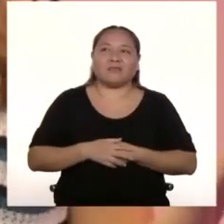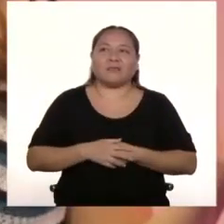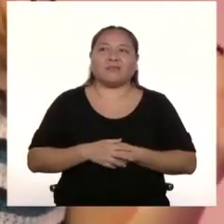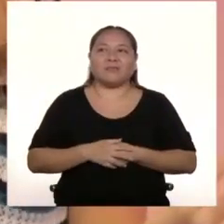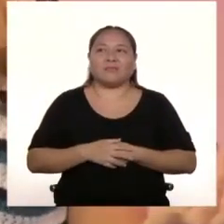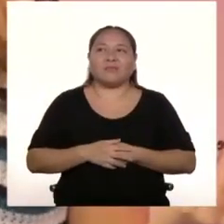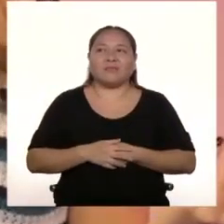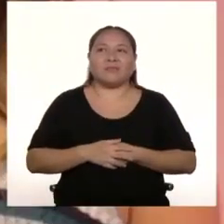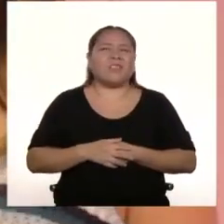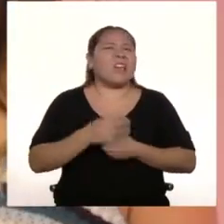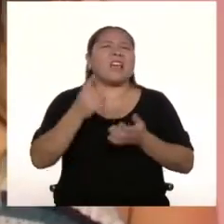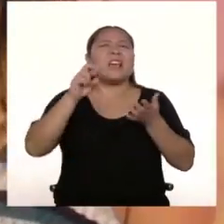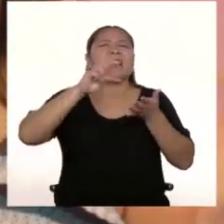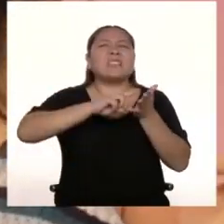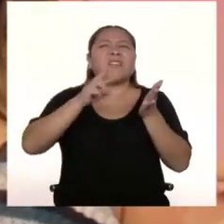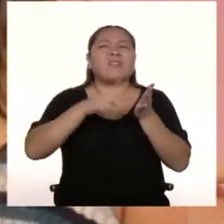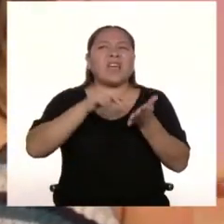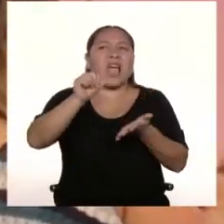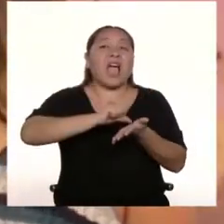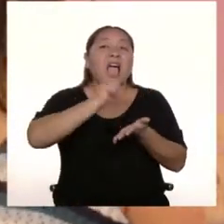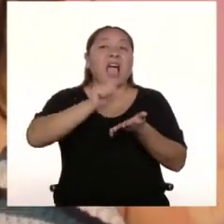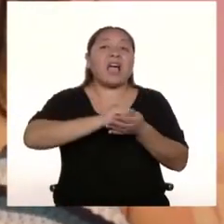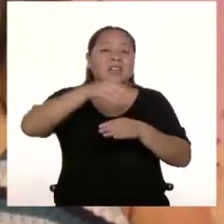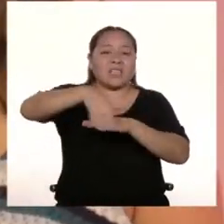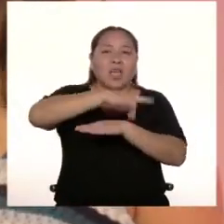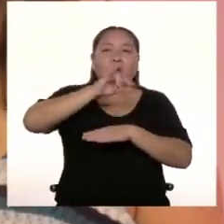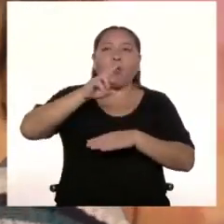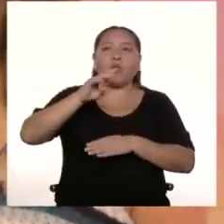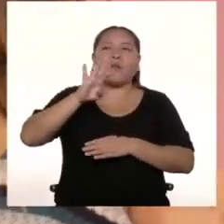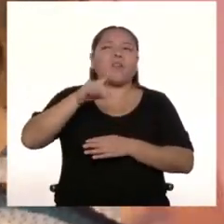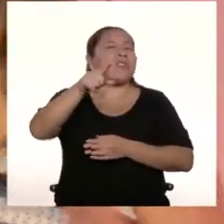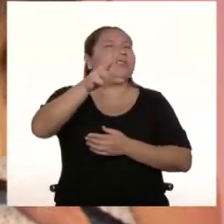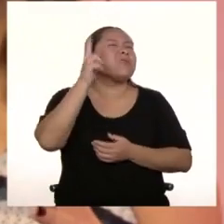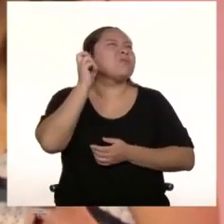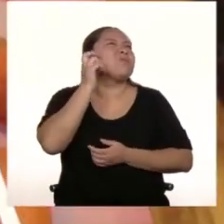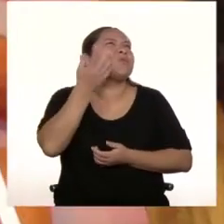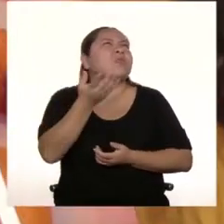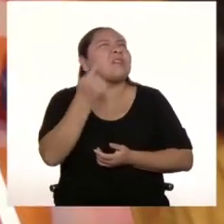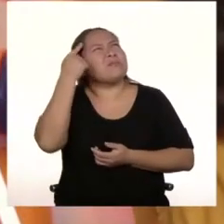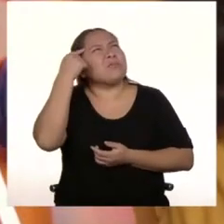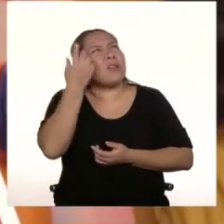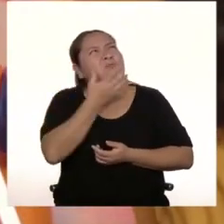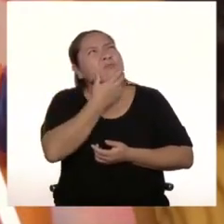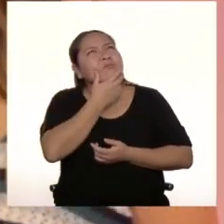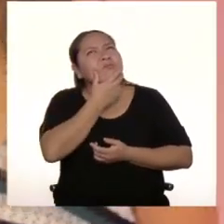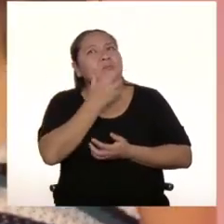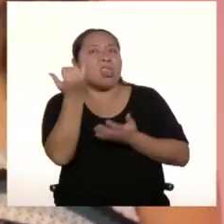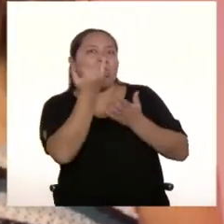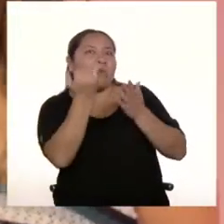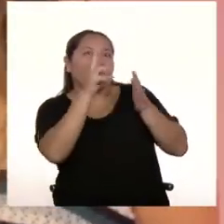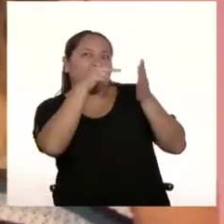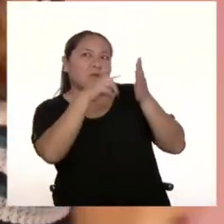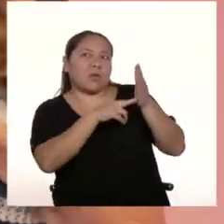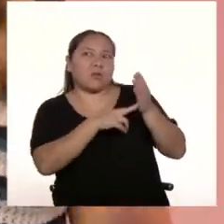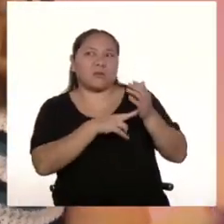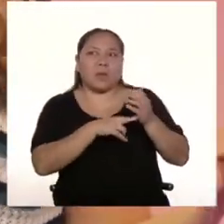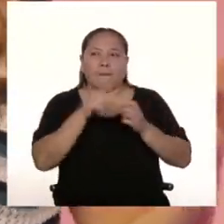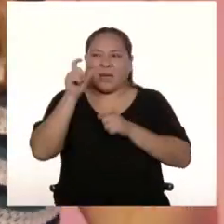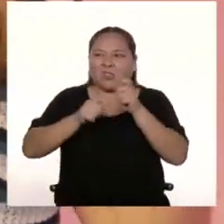¿Qué es el arte urbano? ¿Qué es lo primero que se te viene a la mente cuando escuchas arte urbano? ¿Grafitis? ¿Pandillas?